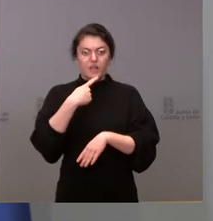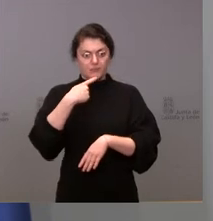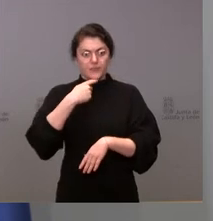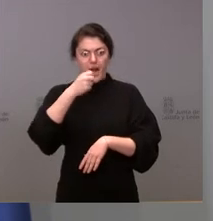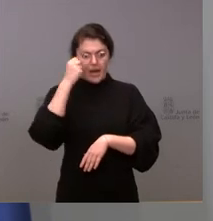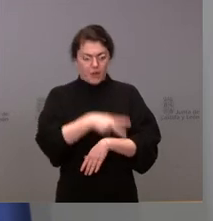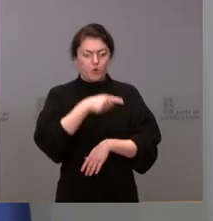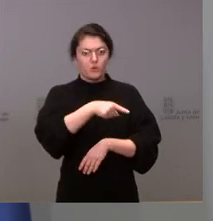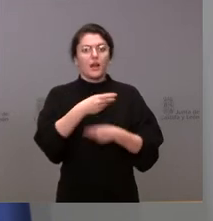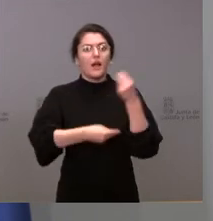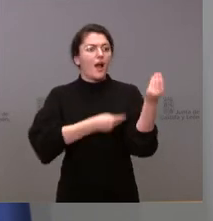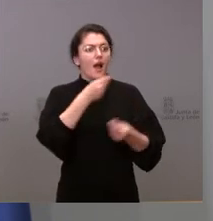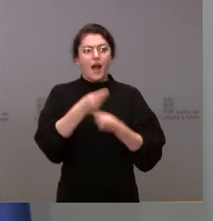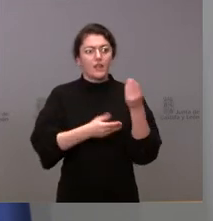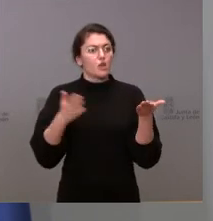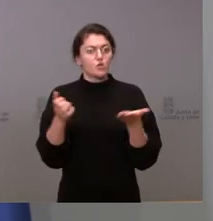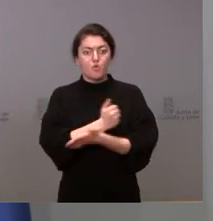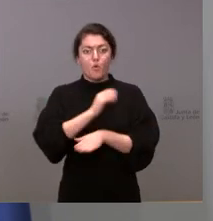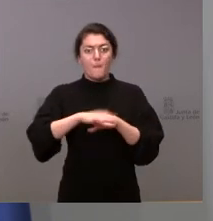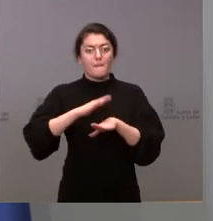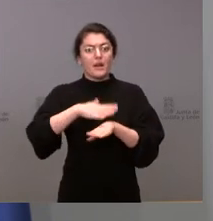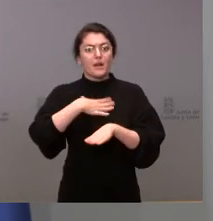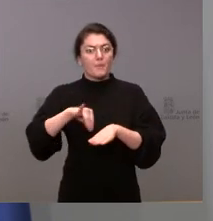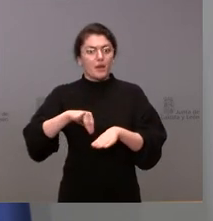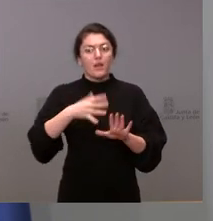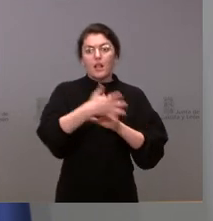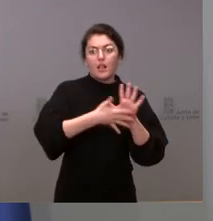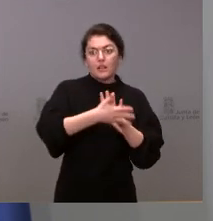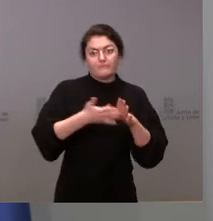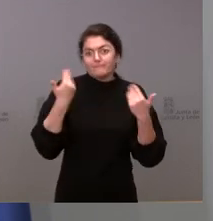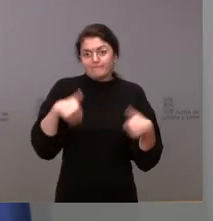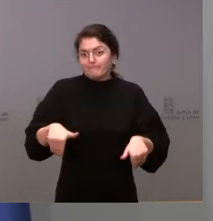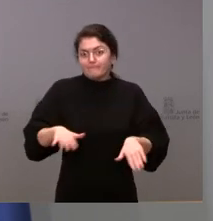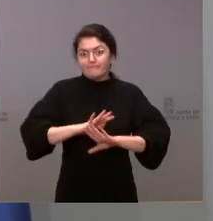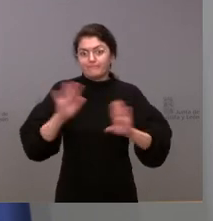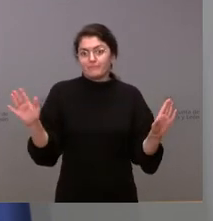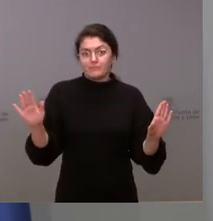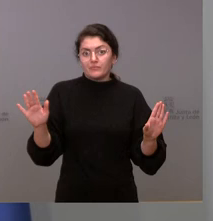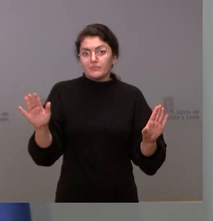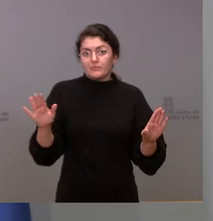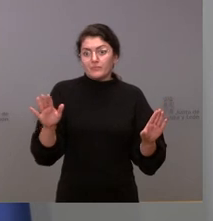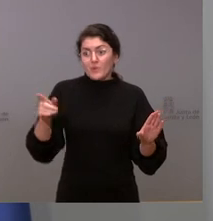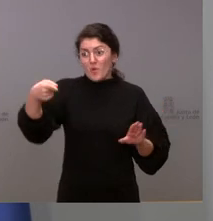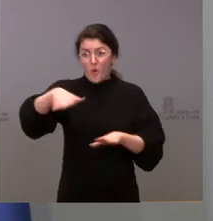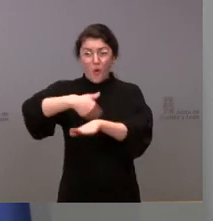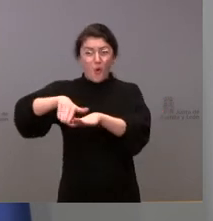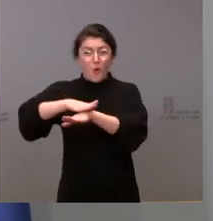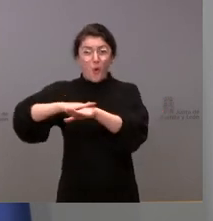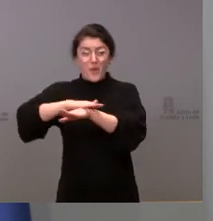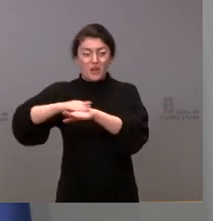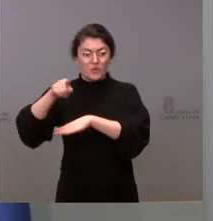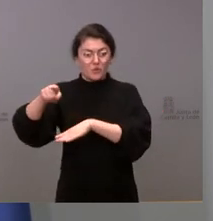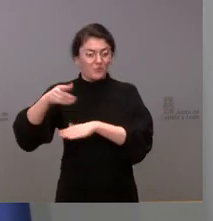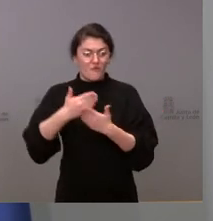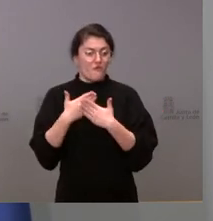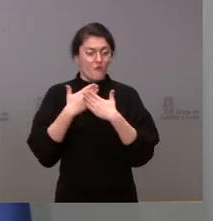un acuerdo sobre este asunto y que nos habíamos encontrado ante la imposibilidad por la falta de voluntad negociadora del gobierno en relación